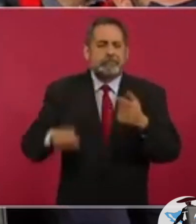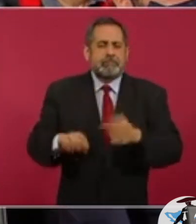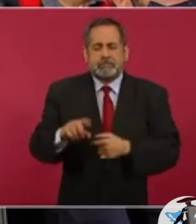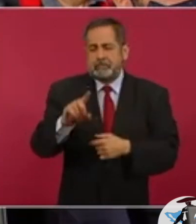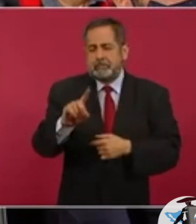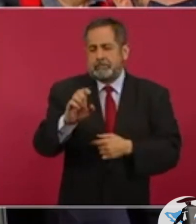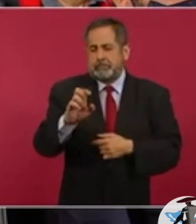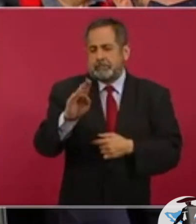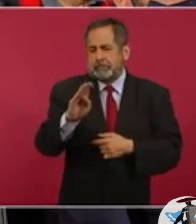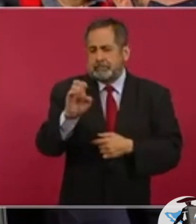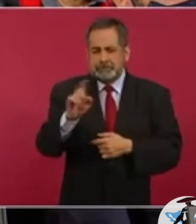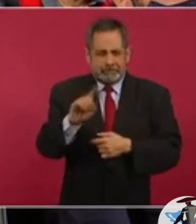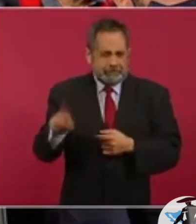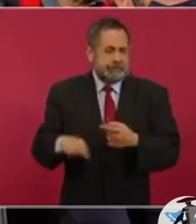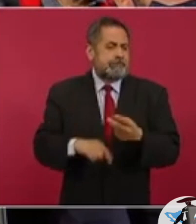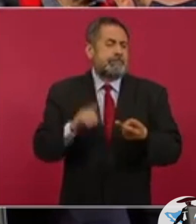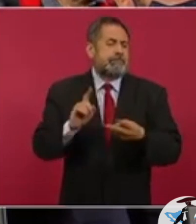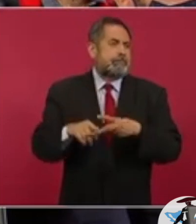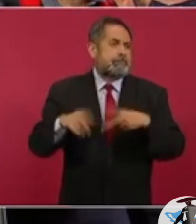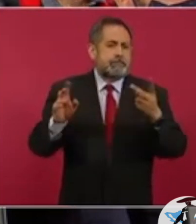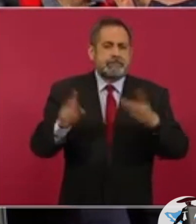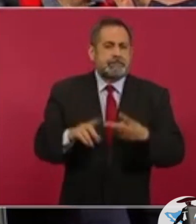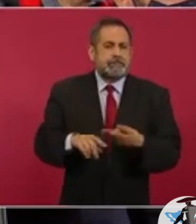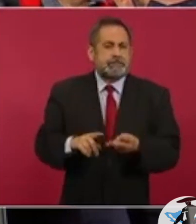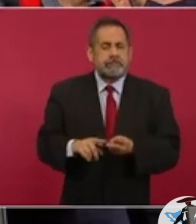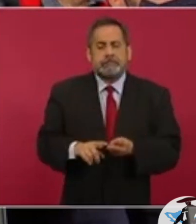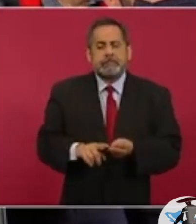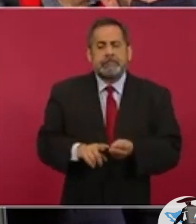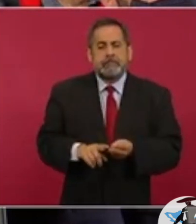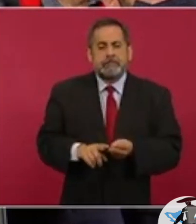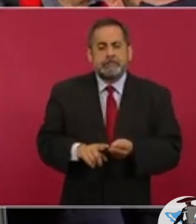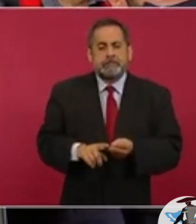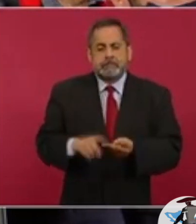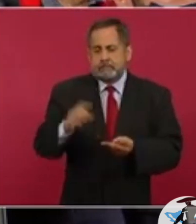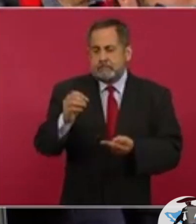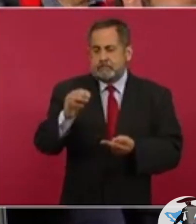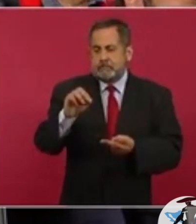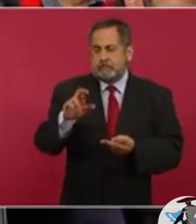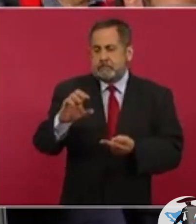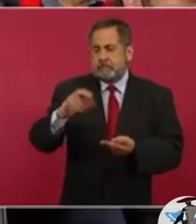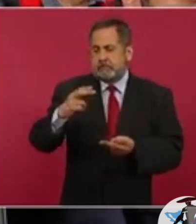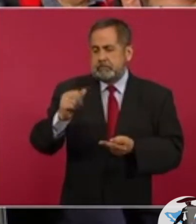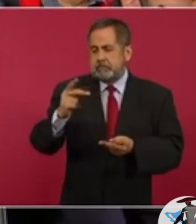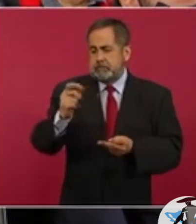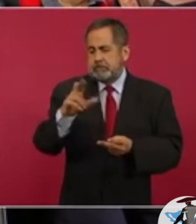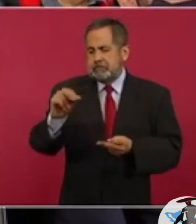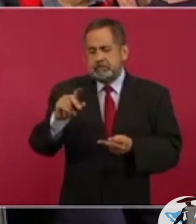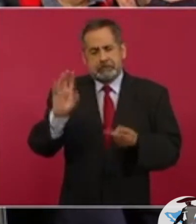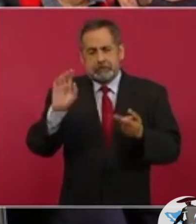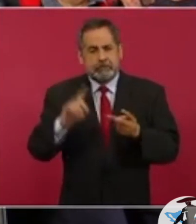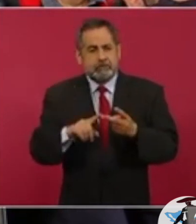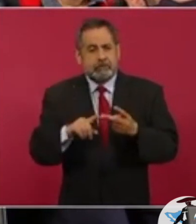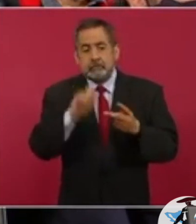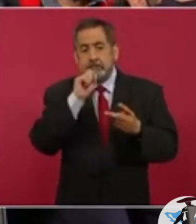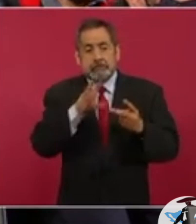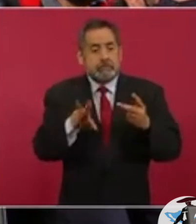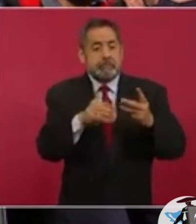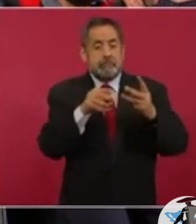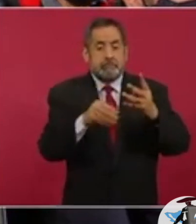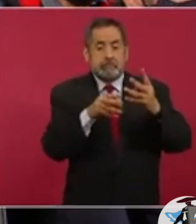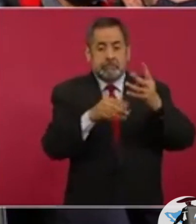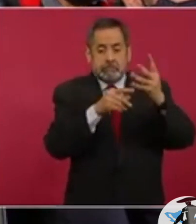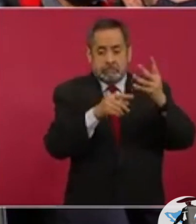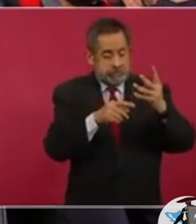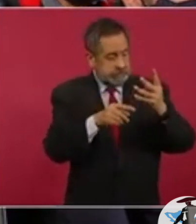de Derbez, de Eugenio Derbez. Estamos hablando de Omar Chaparro. Pero a esto también se han ubicado ya,